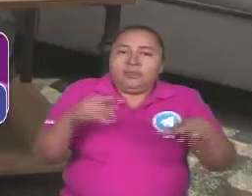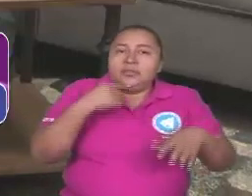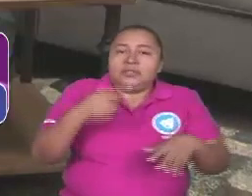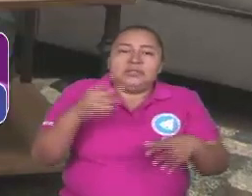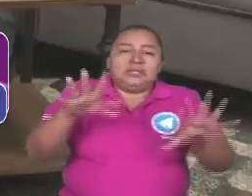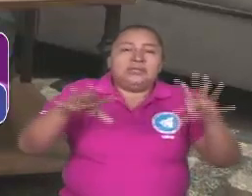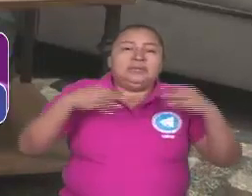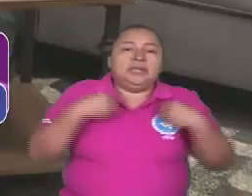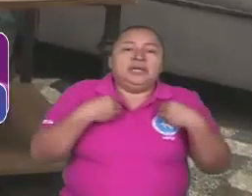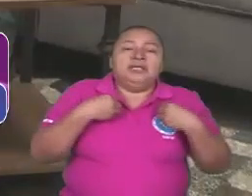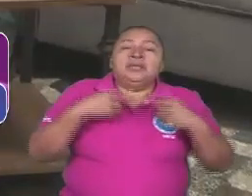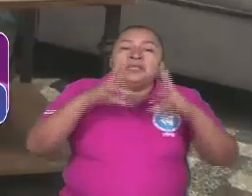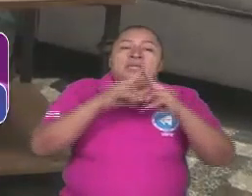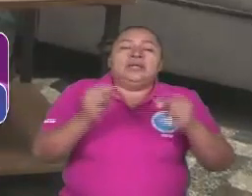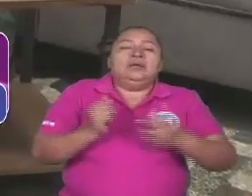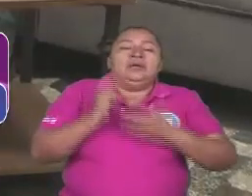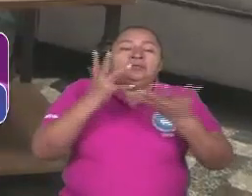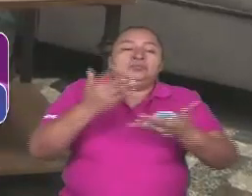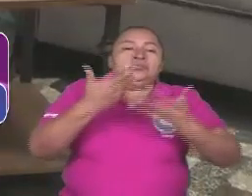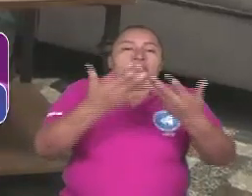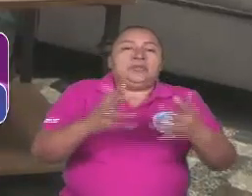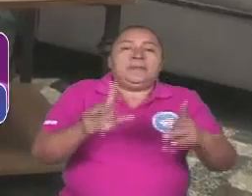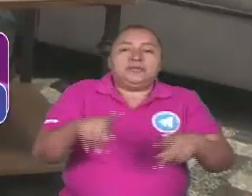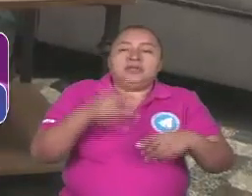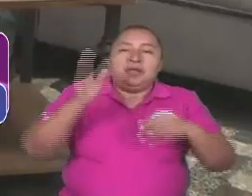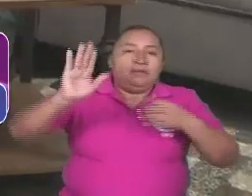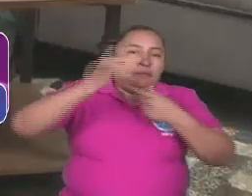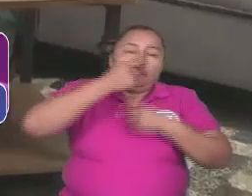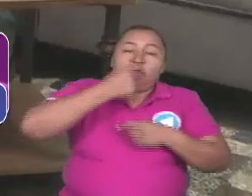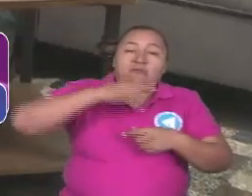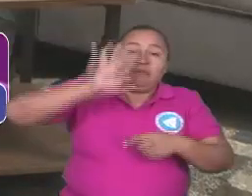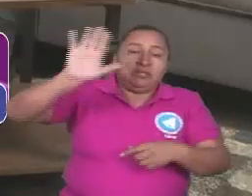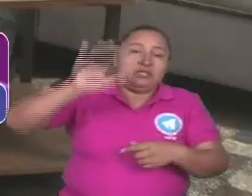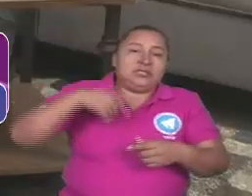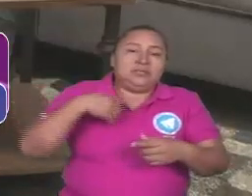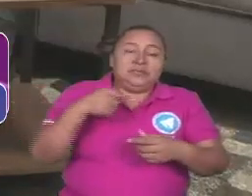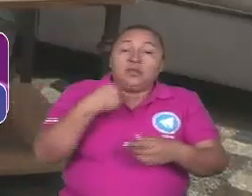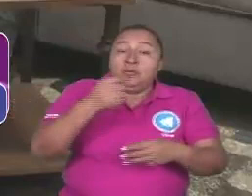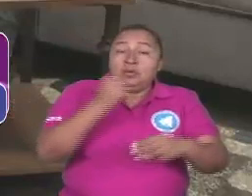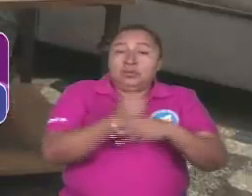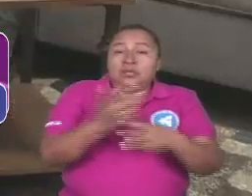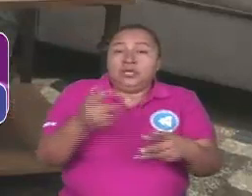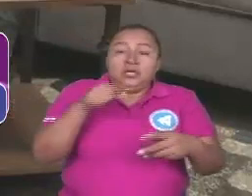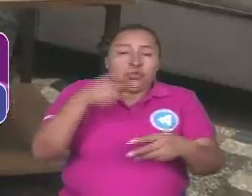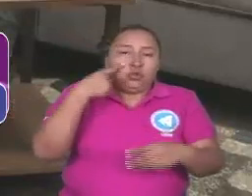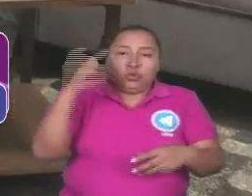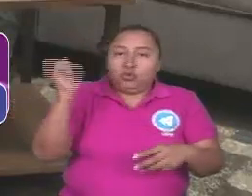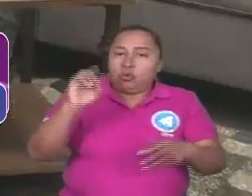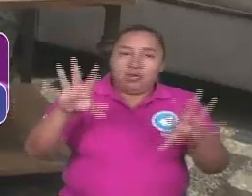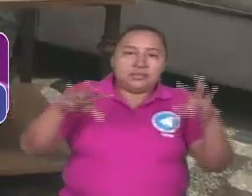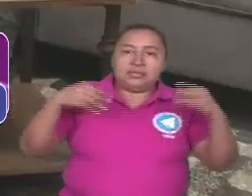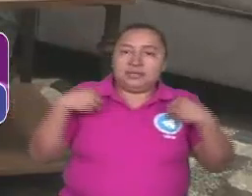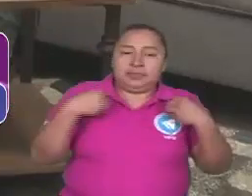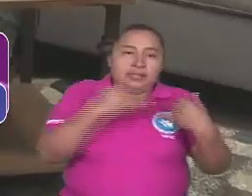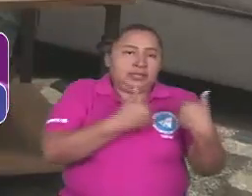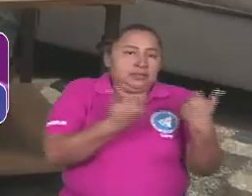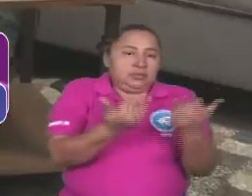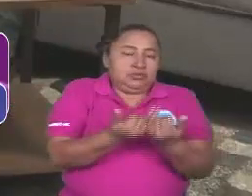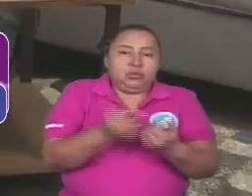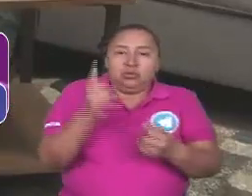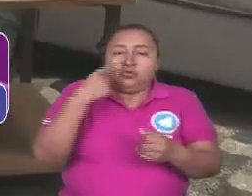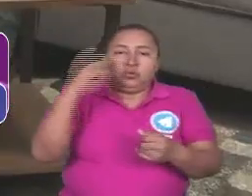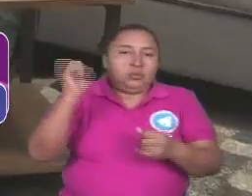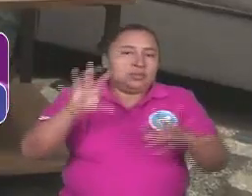aceptar que el país caiga en manos de fascistas y criminales. O como dijo el comandante. Que no reconocen al Estado, no reconocen la